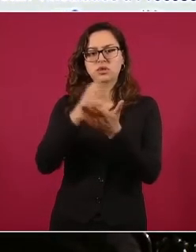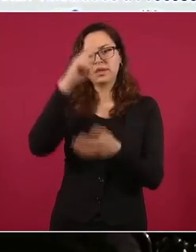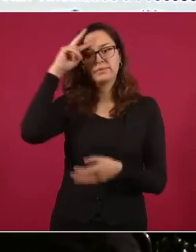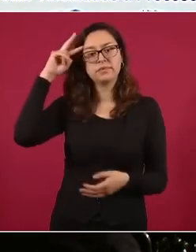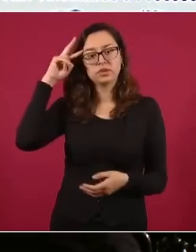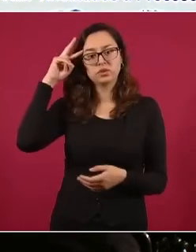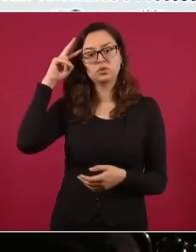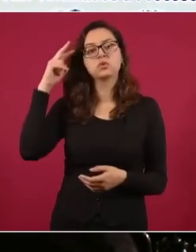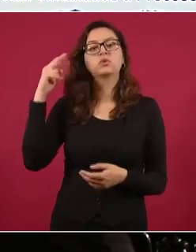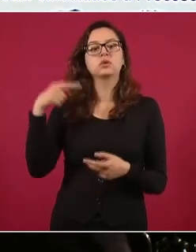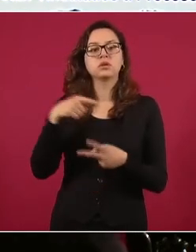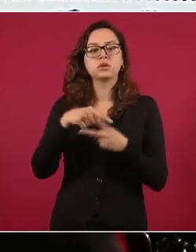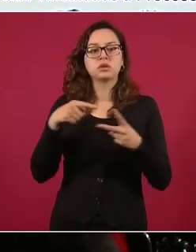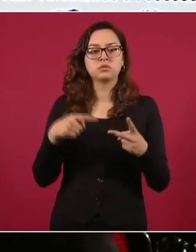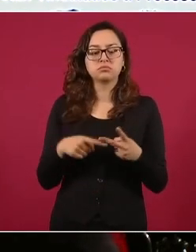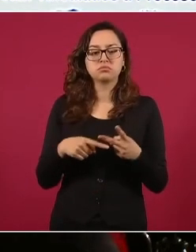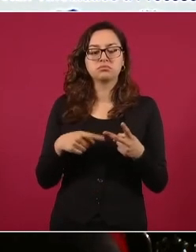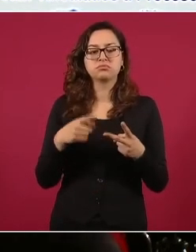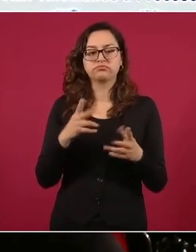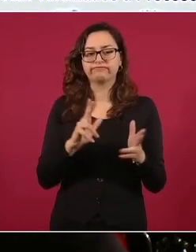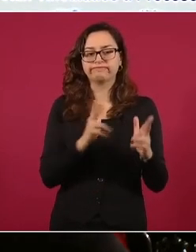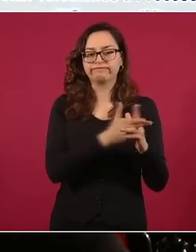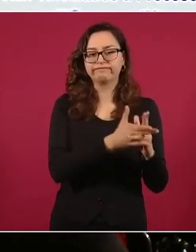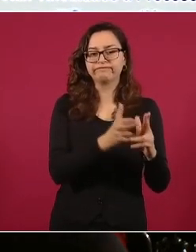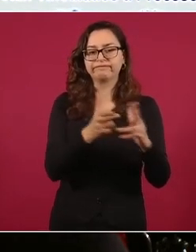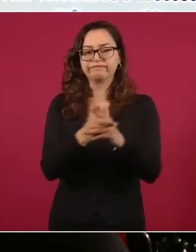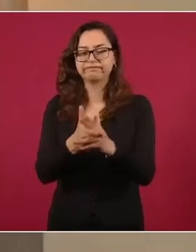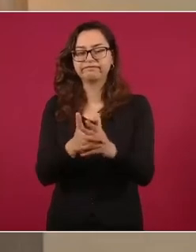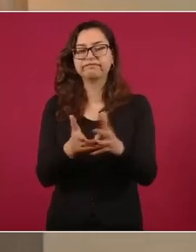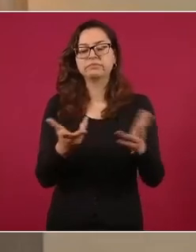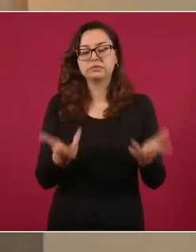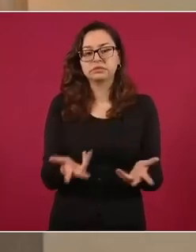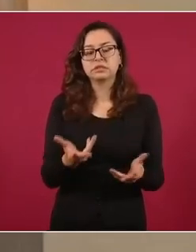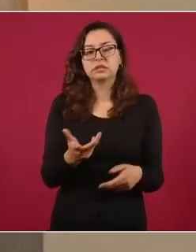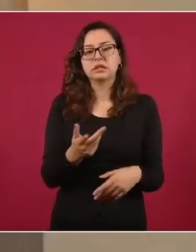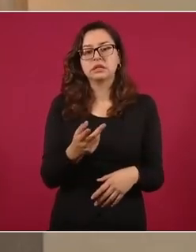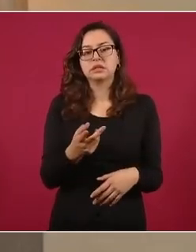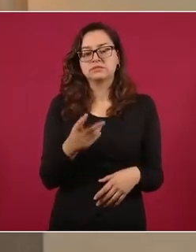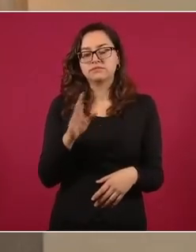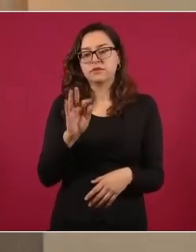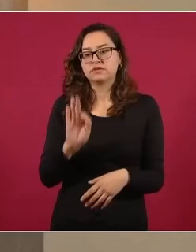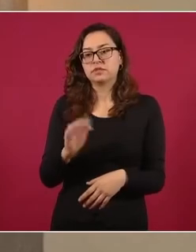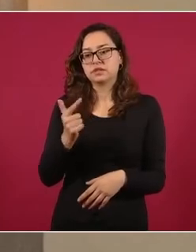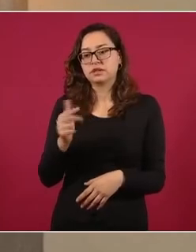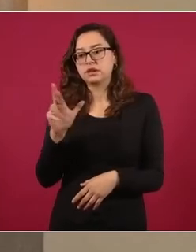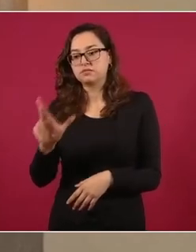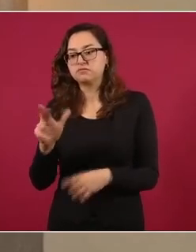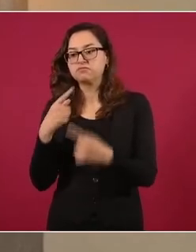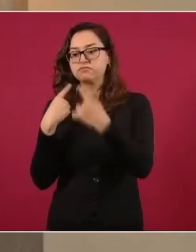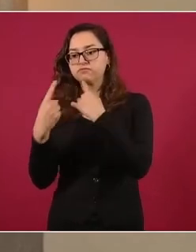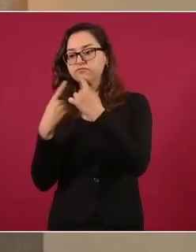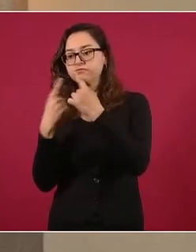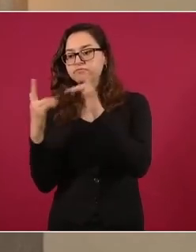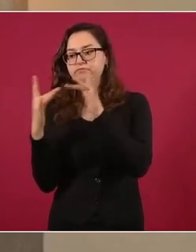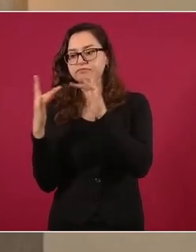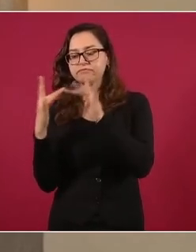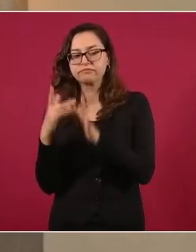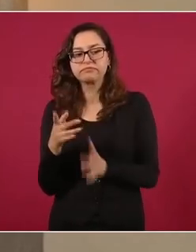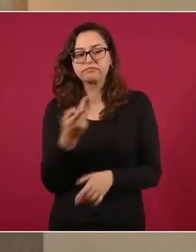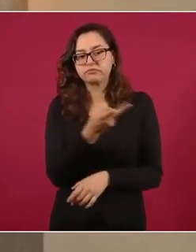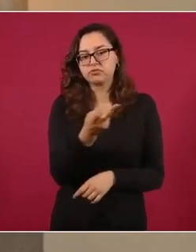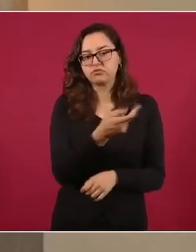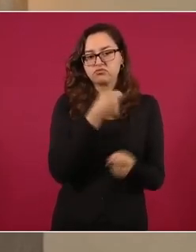comentar que hemos estado muy en contacto tanto con la Fiscalía General de la República en el caso del homicidio en Tamaulipas